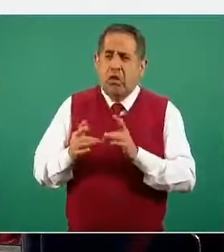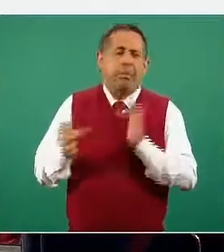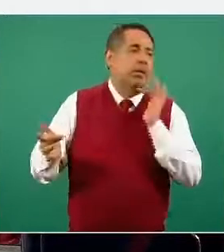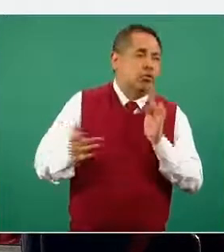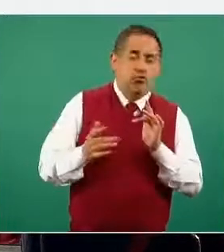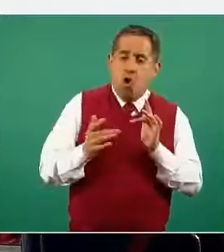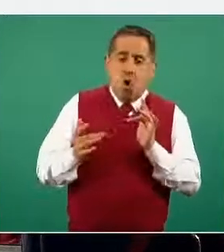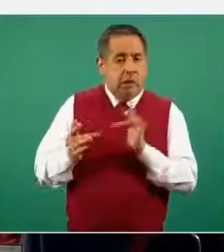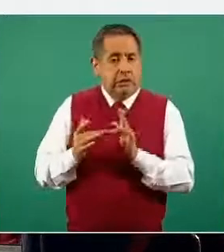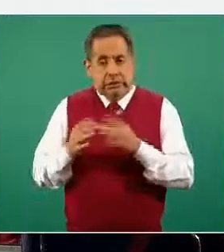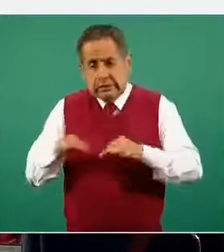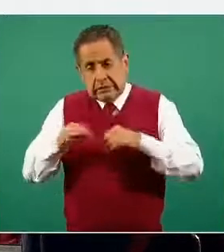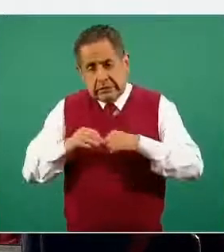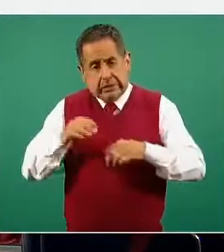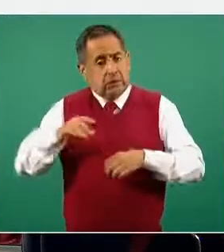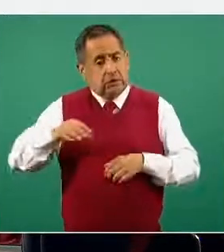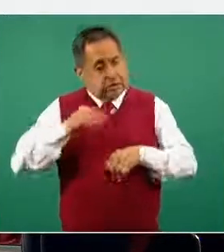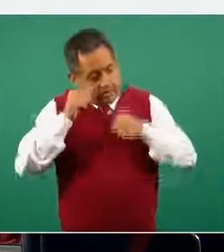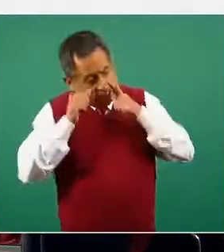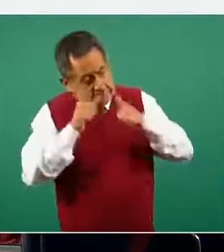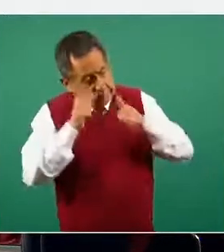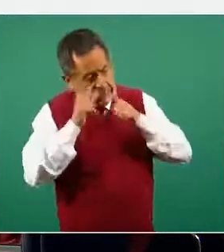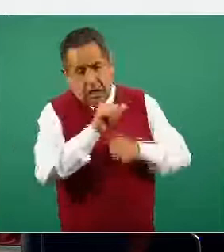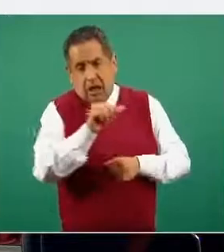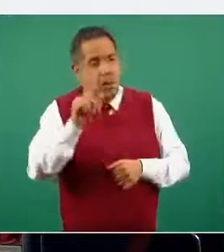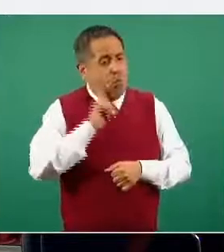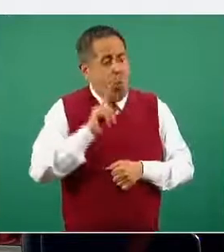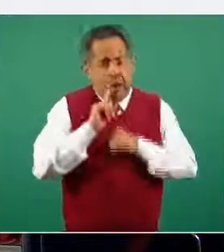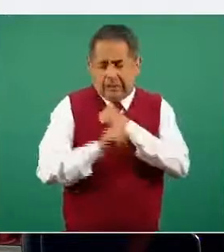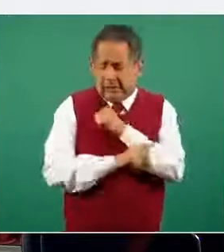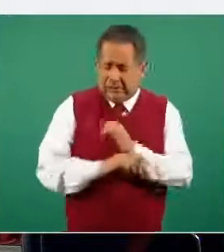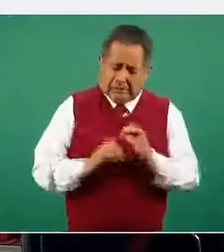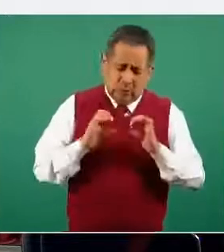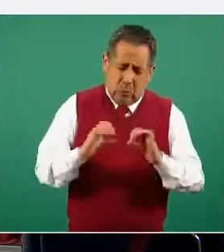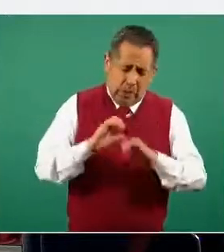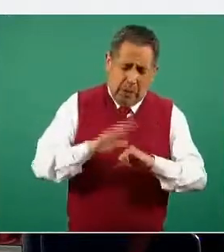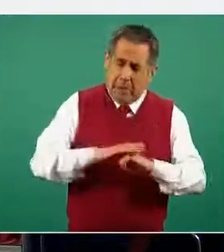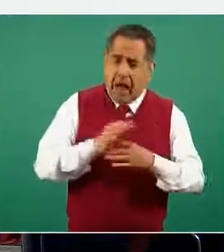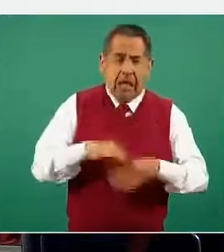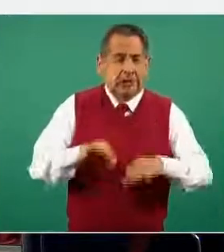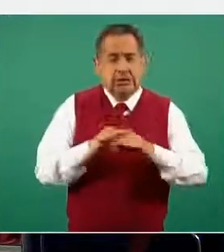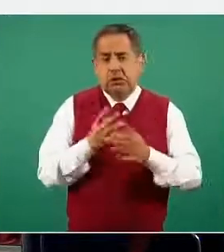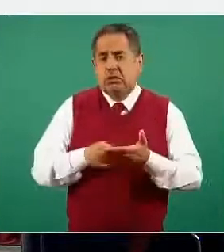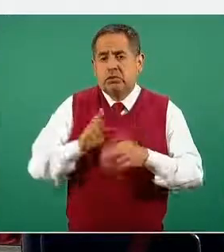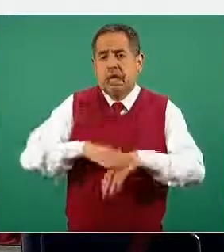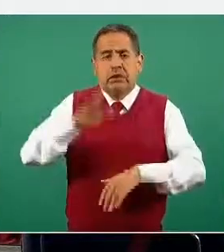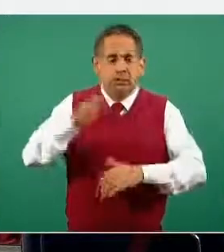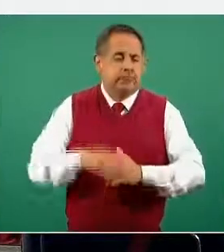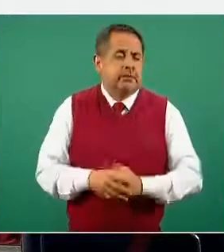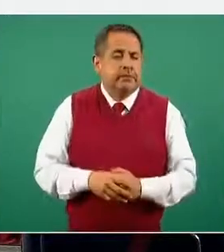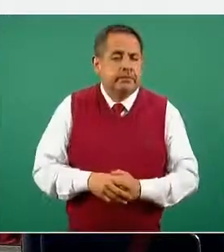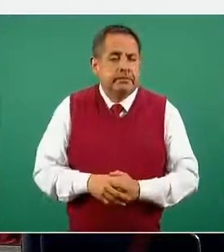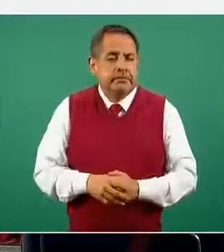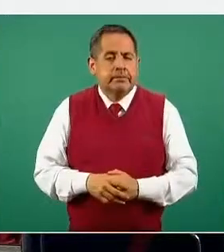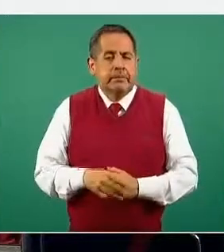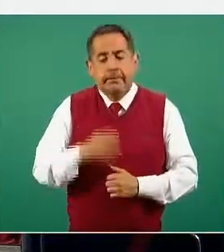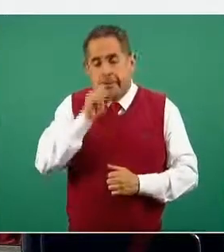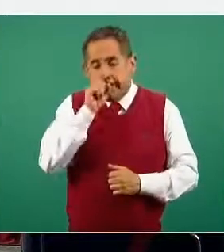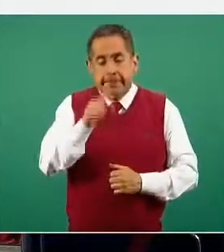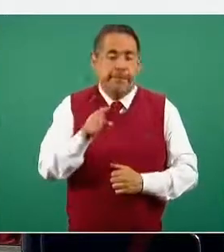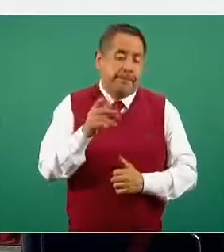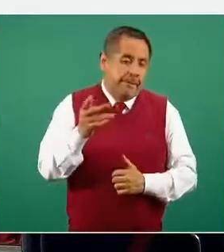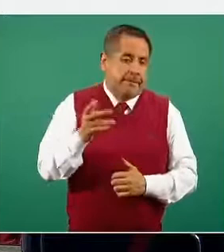esa atención que debe ocurrir en esta parte antes de el momento del parto pero si además